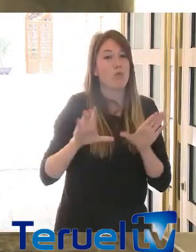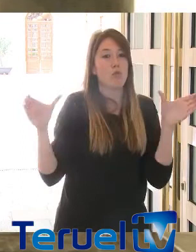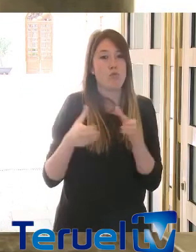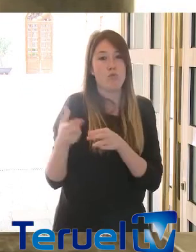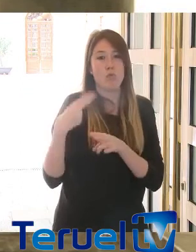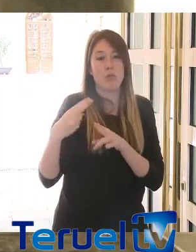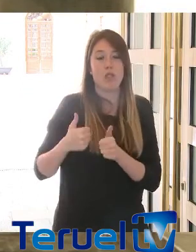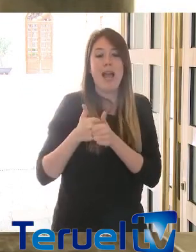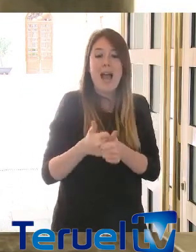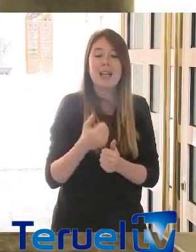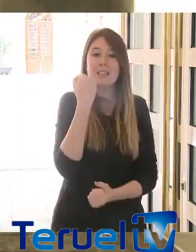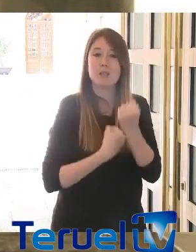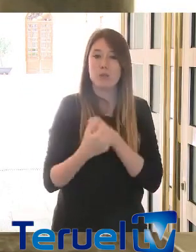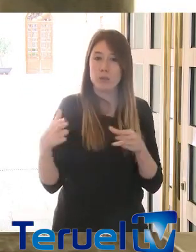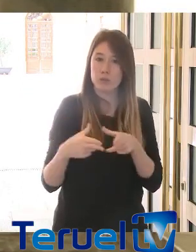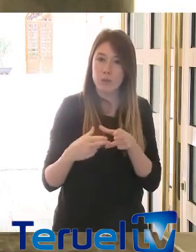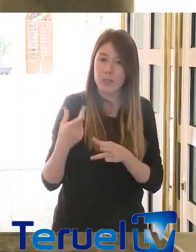y todos los agentes económicos y sociales.